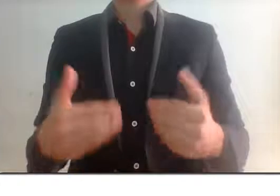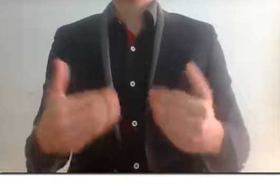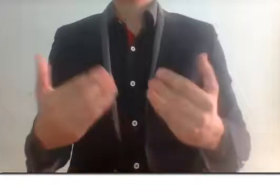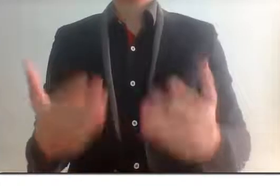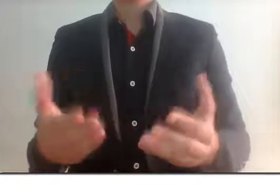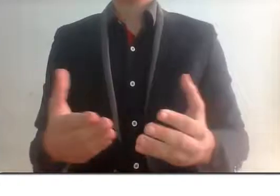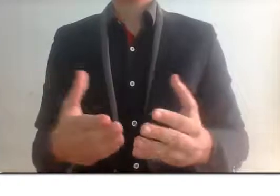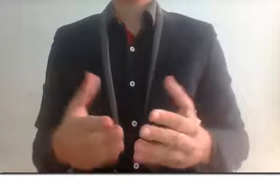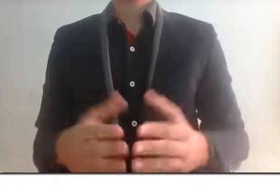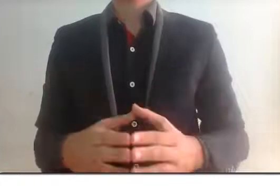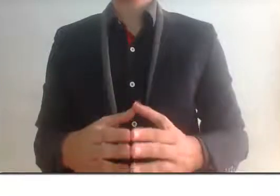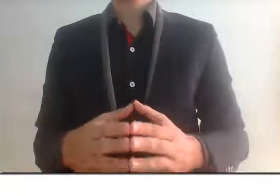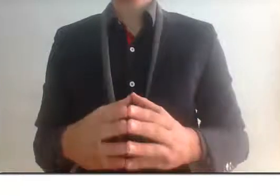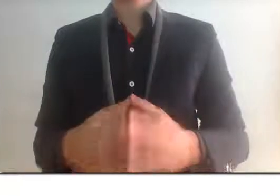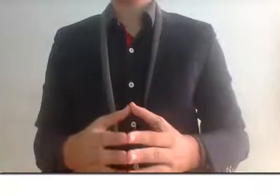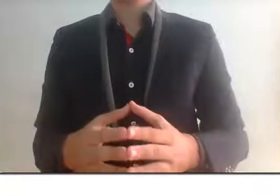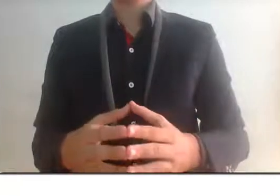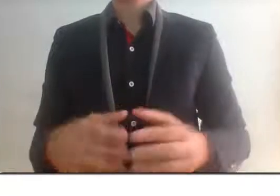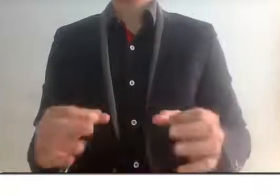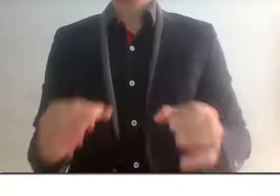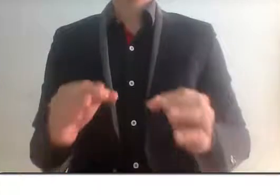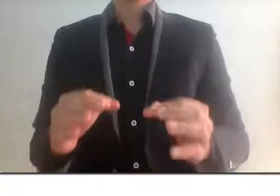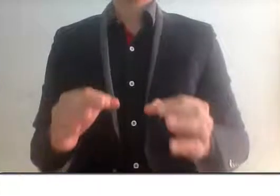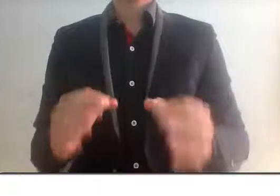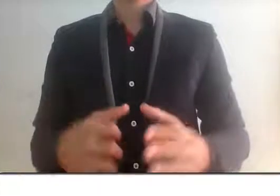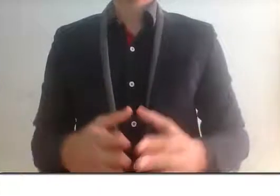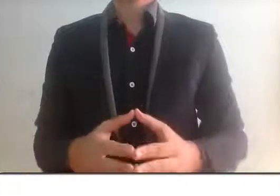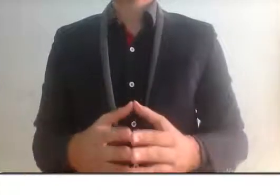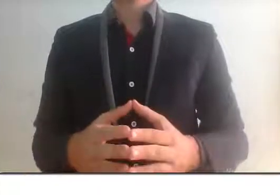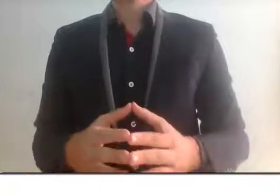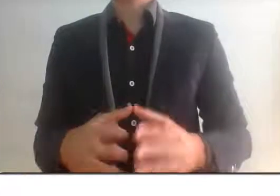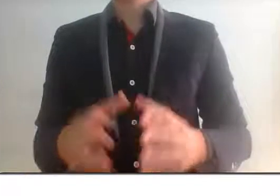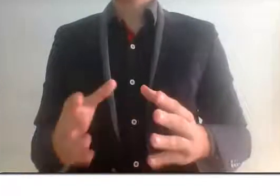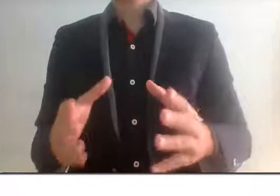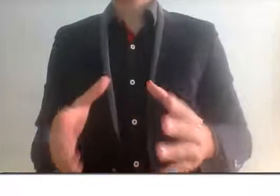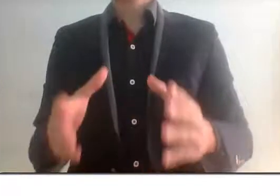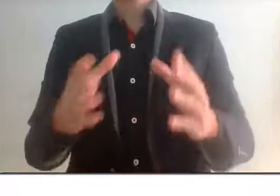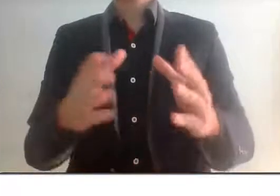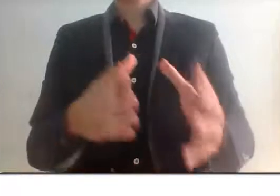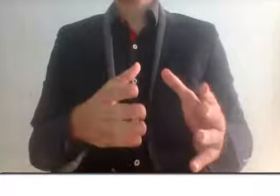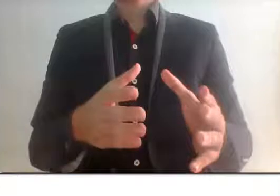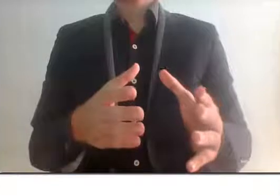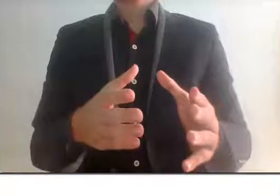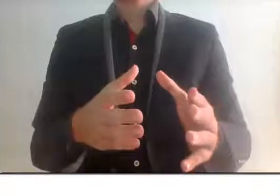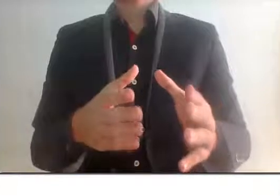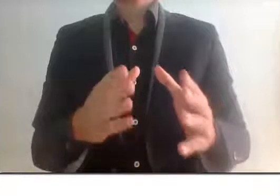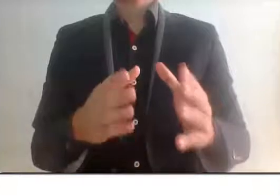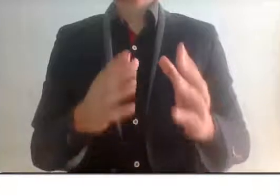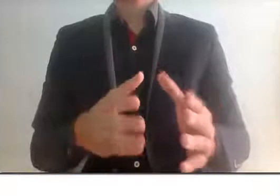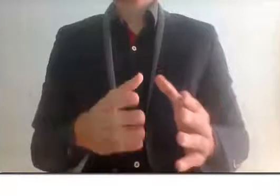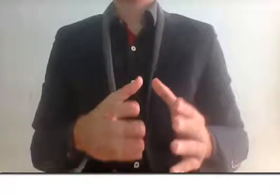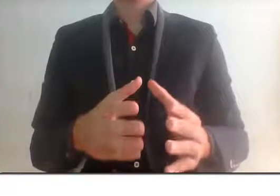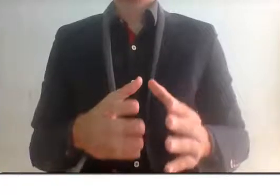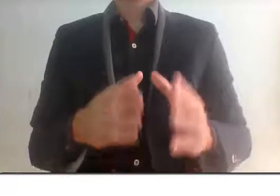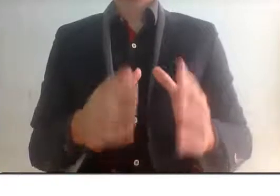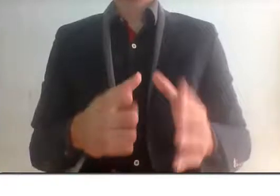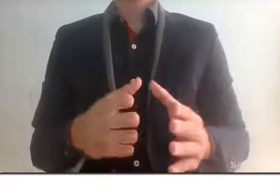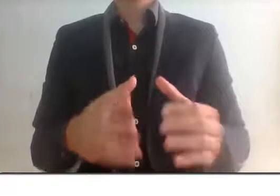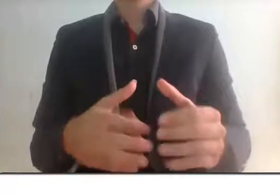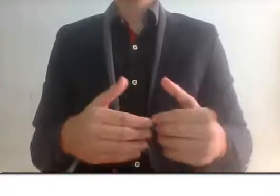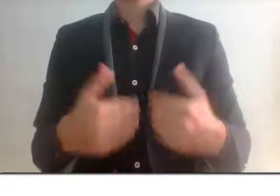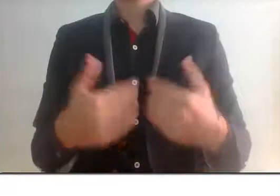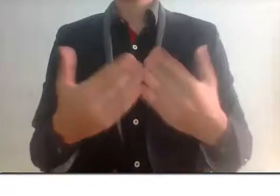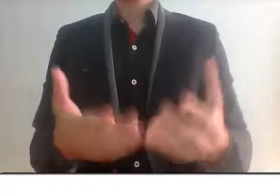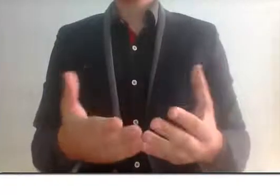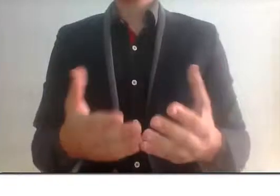dirigente de la Secretaría de Función Pública mencionó algo muy importante, que durante los periodos de los anteriores gobiernos lo que